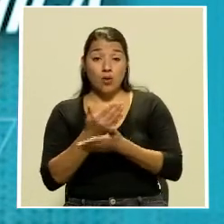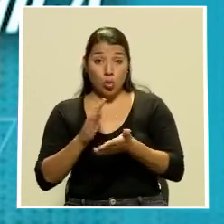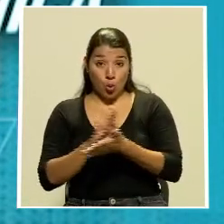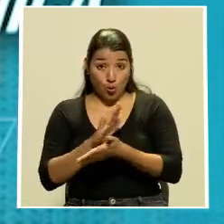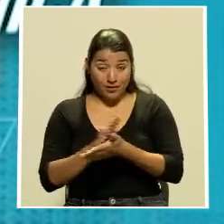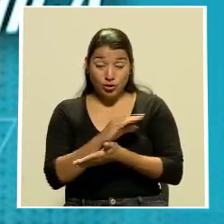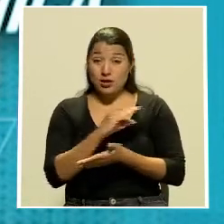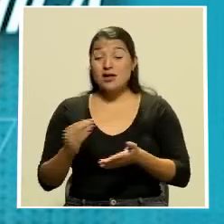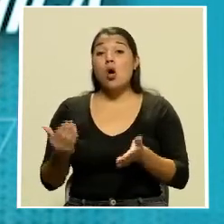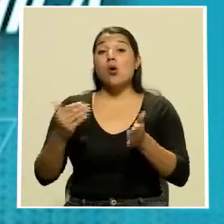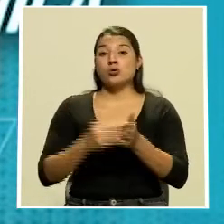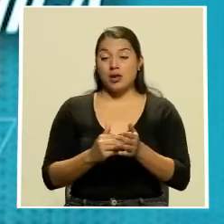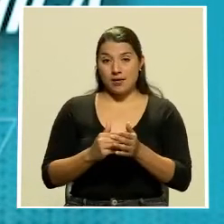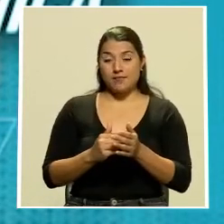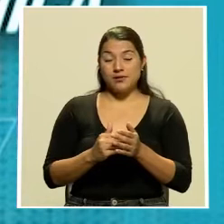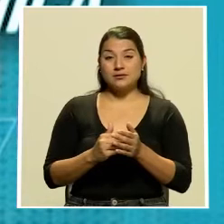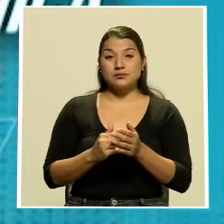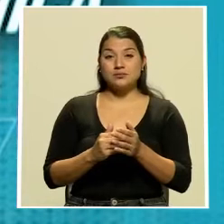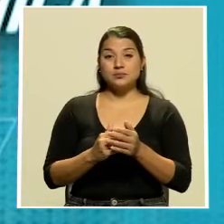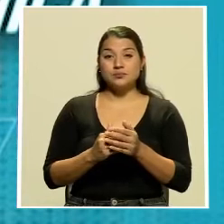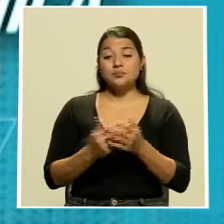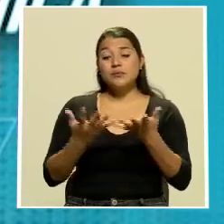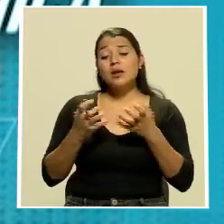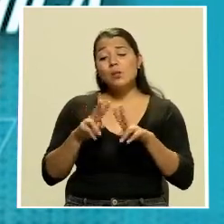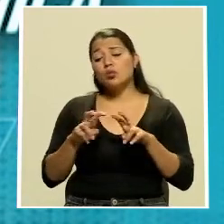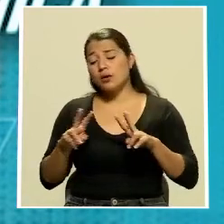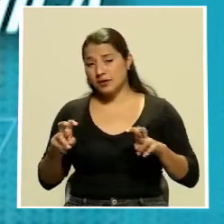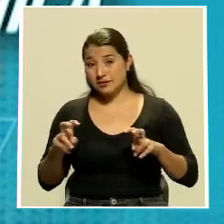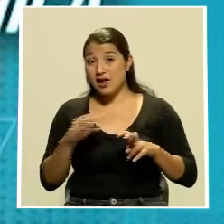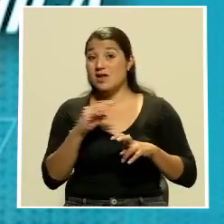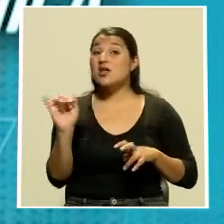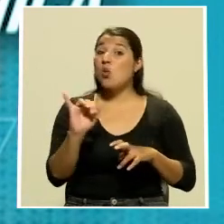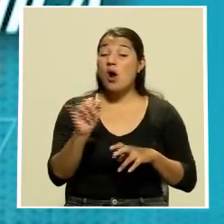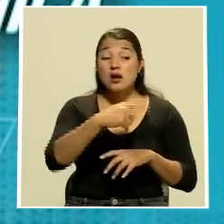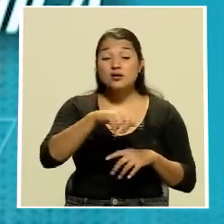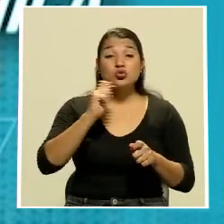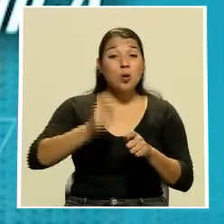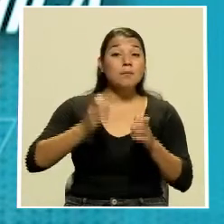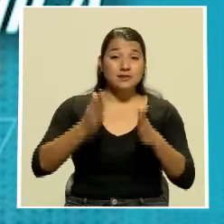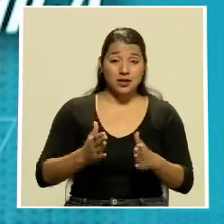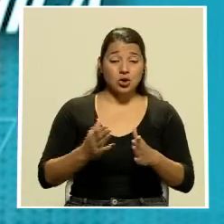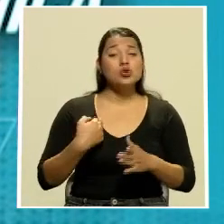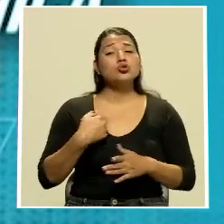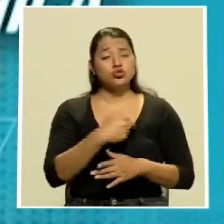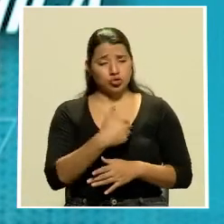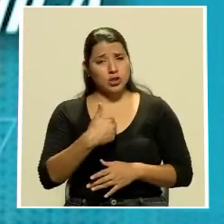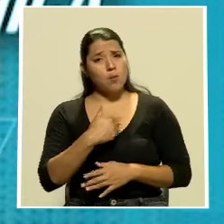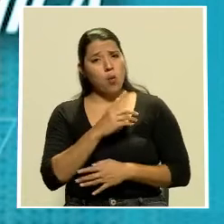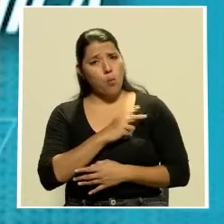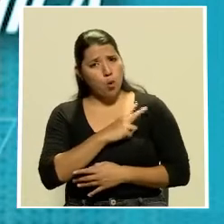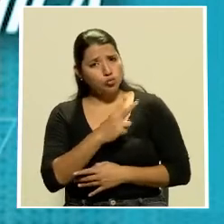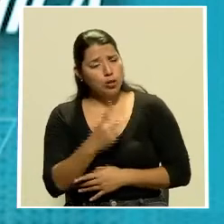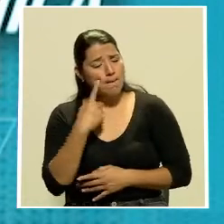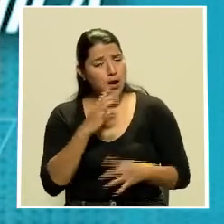Padre Aguilar, e igualmente a todo el sector pesquero, la plena voluntad de diálogo del gobierno